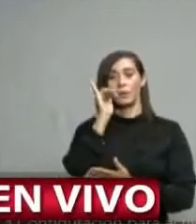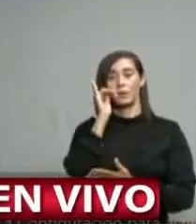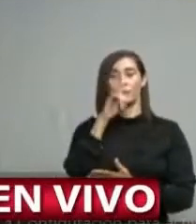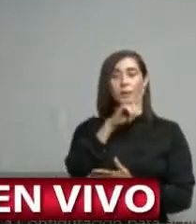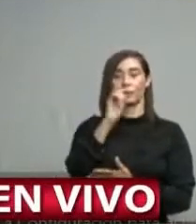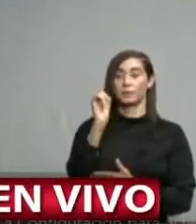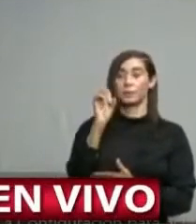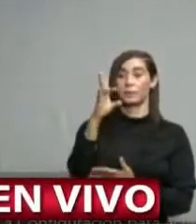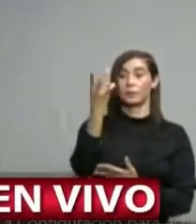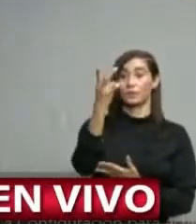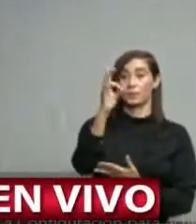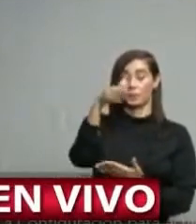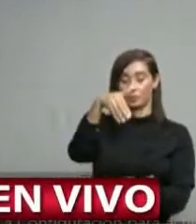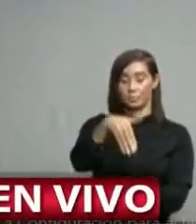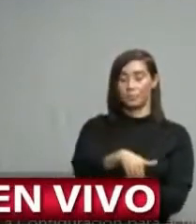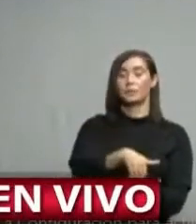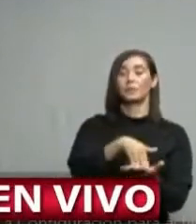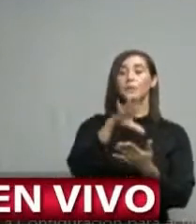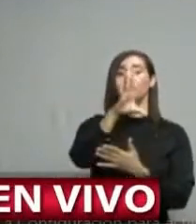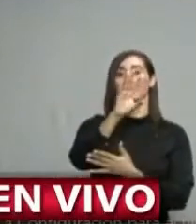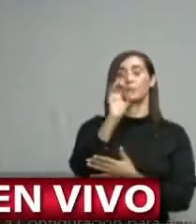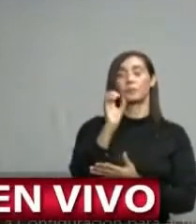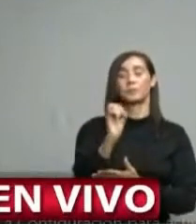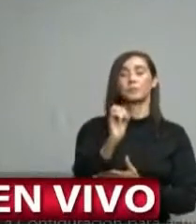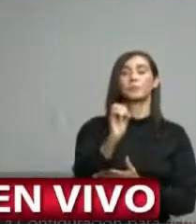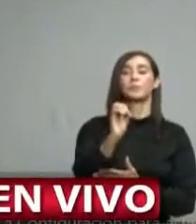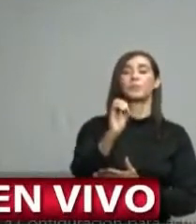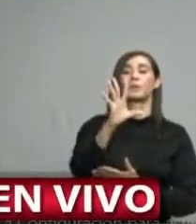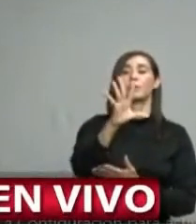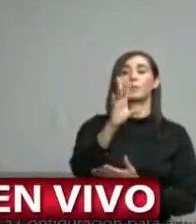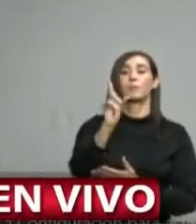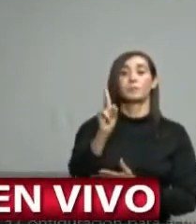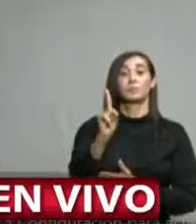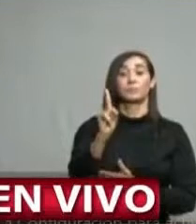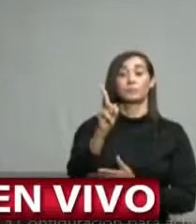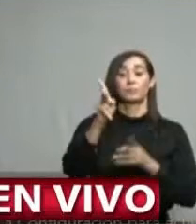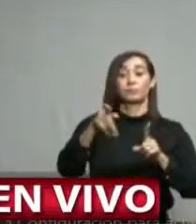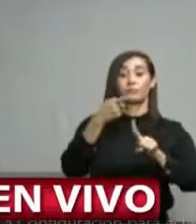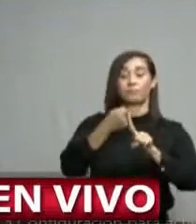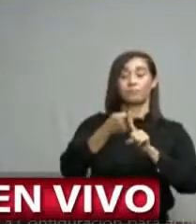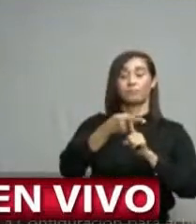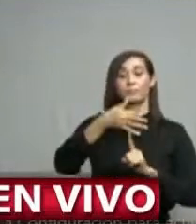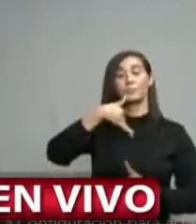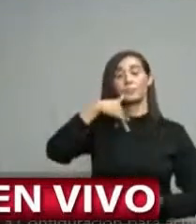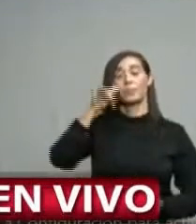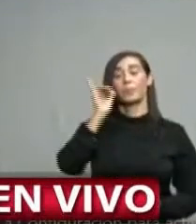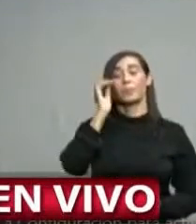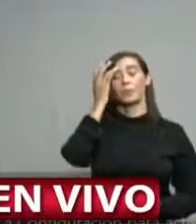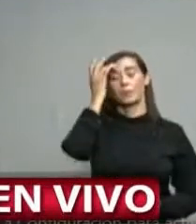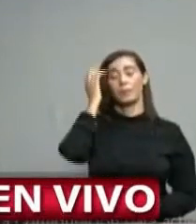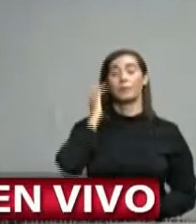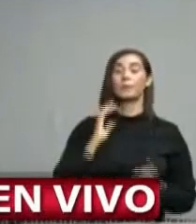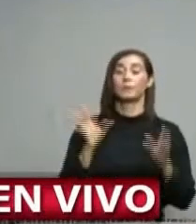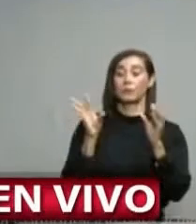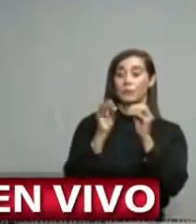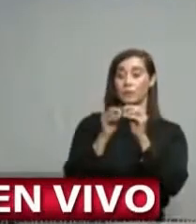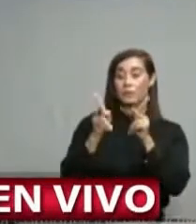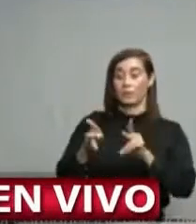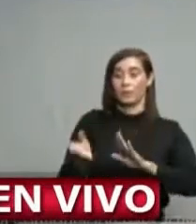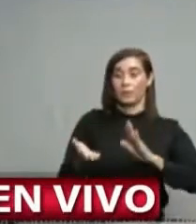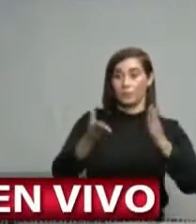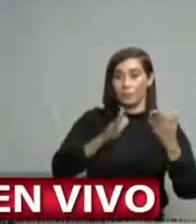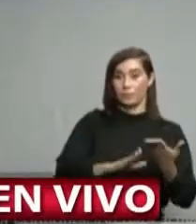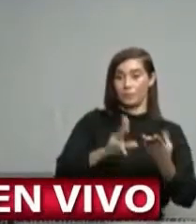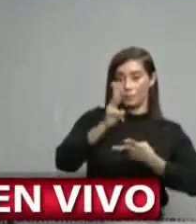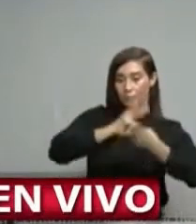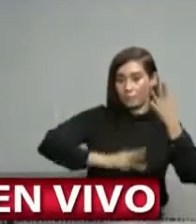117.551. El número total de defunciones